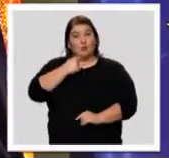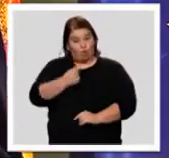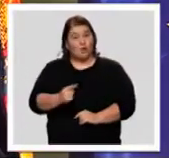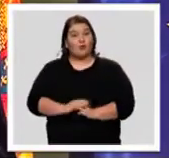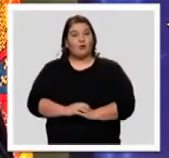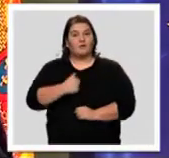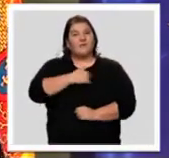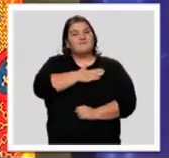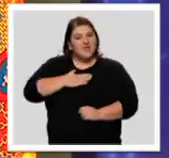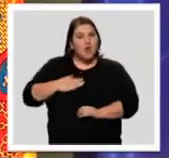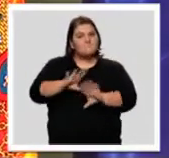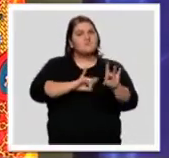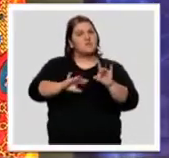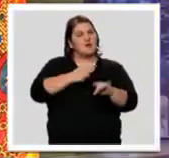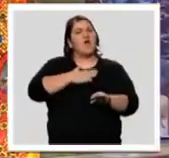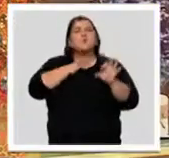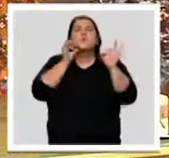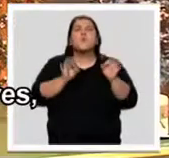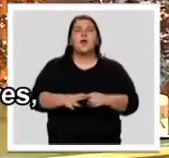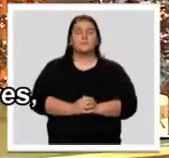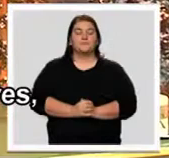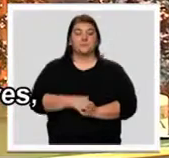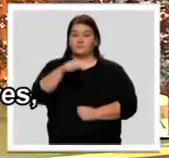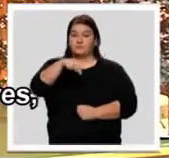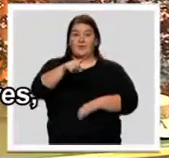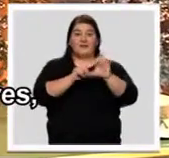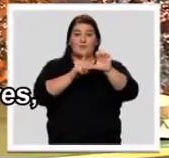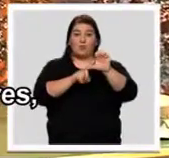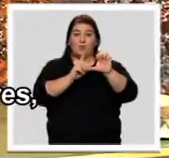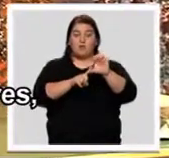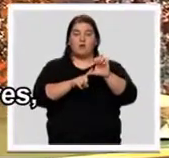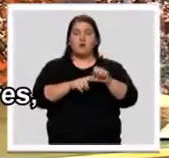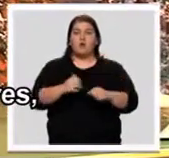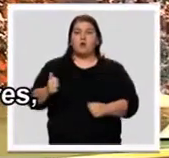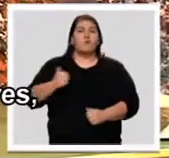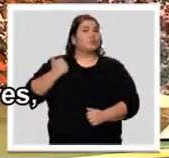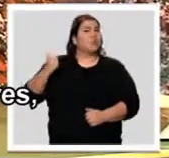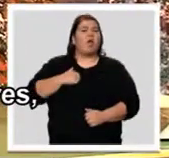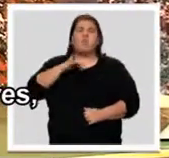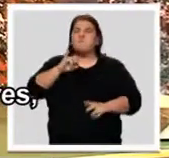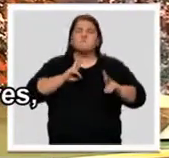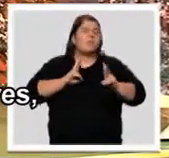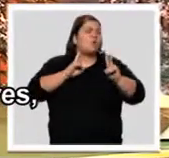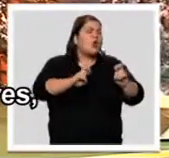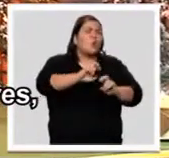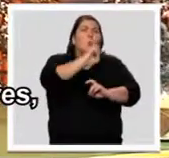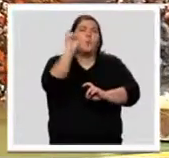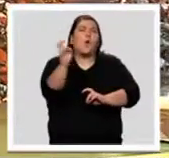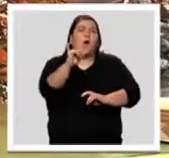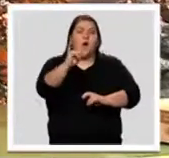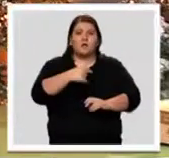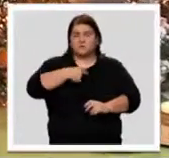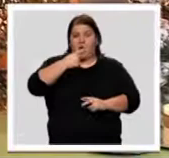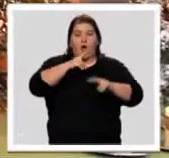y es lo que quiero para mi tierra. Hoy en Extremadura hay, además, más posibilidades de emprender que emprendedores, como